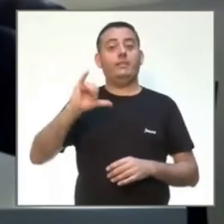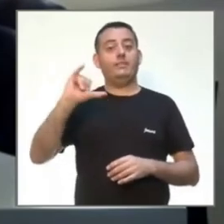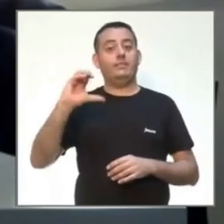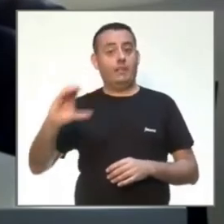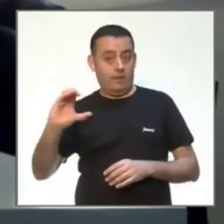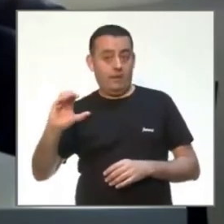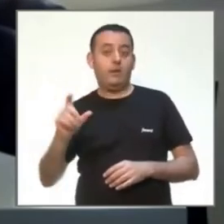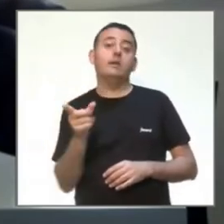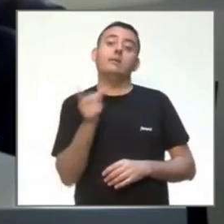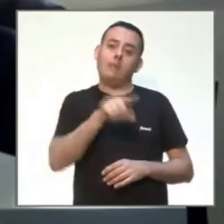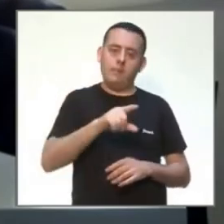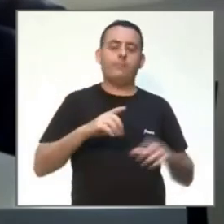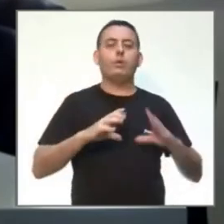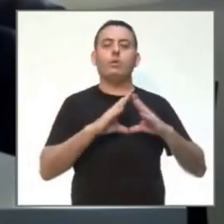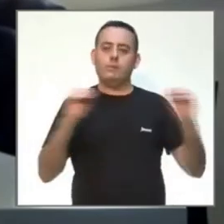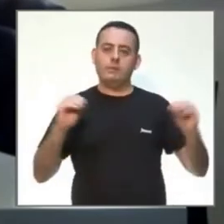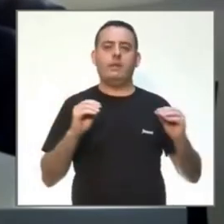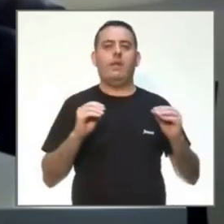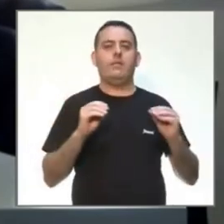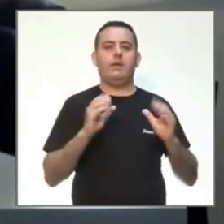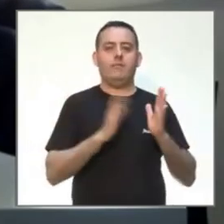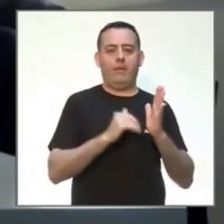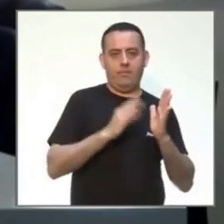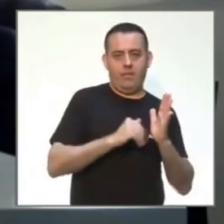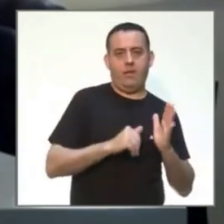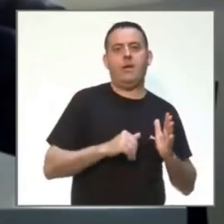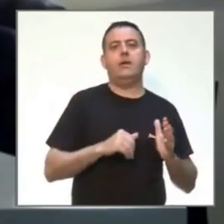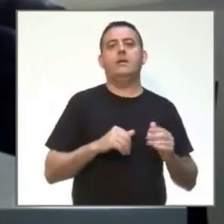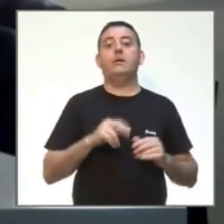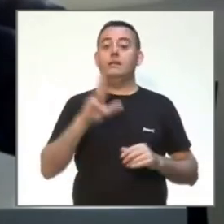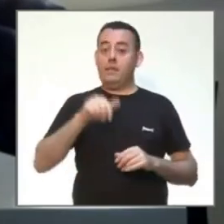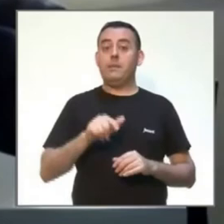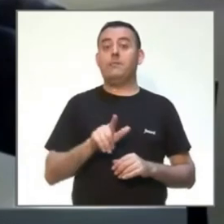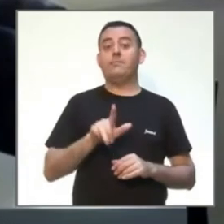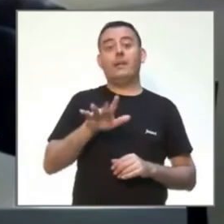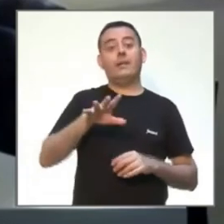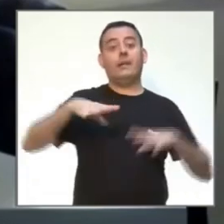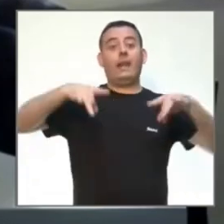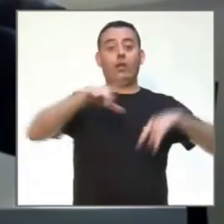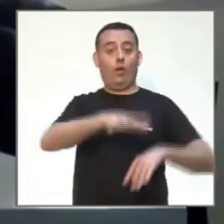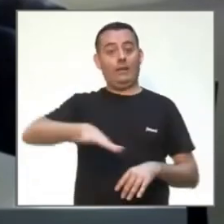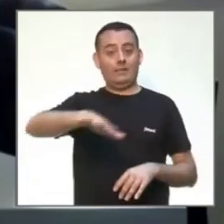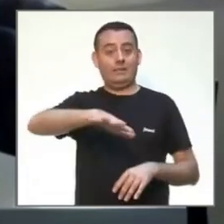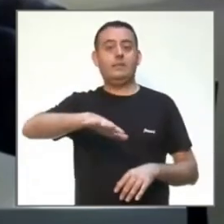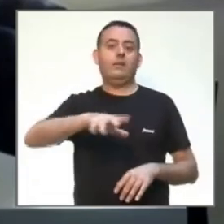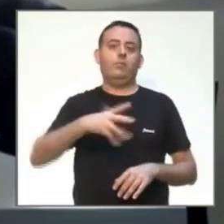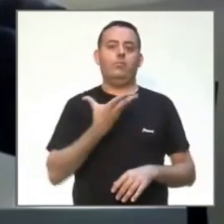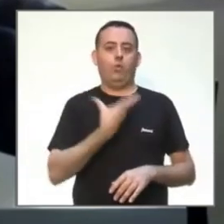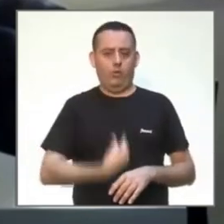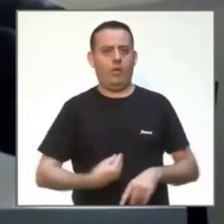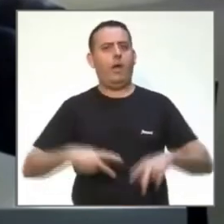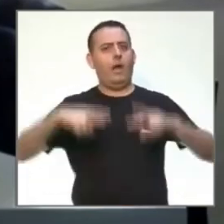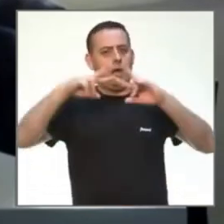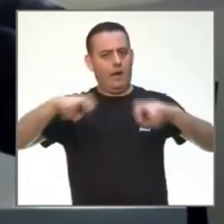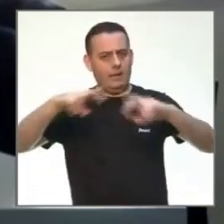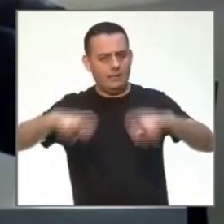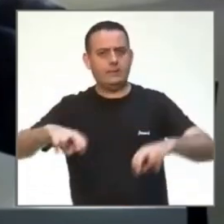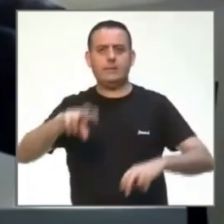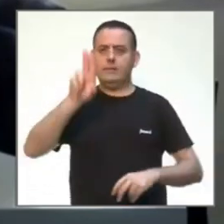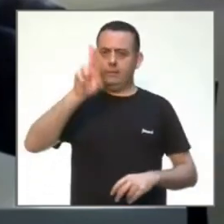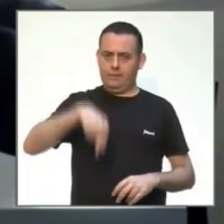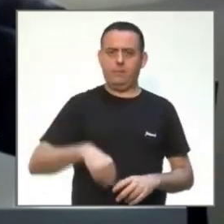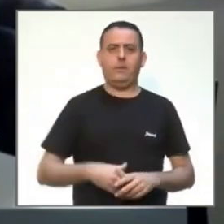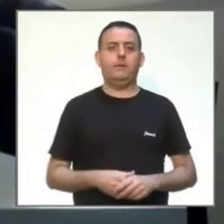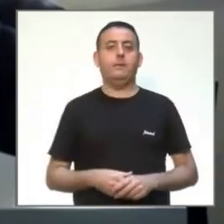de Valencia, del CEBAS-CESIC, en otras regiones como en Murcia, que también están analizando. Creo que es un buen ejemplo como de una